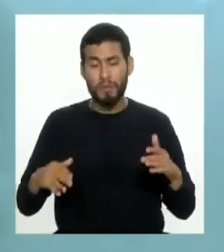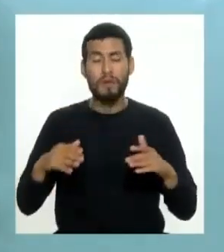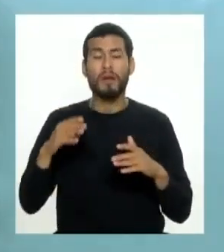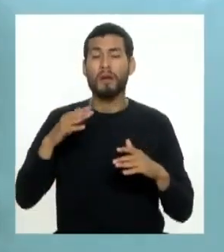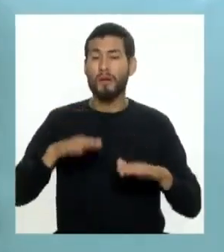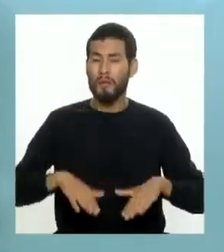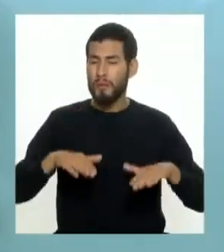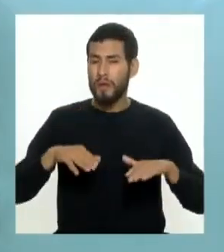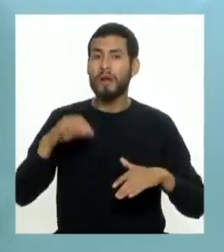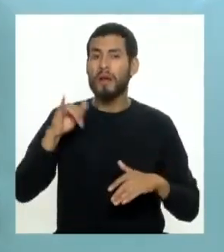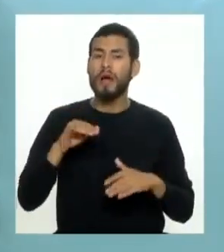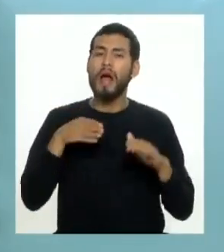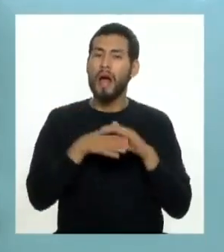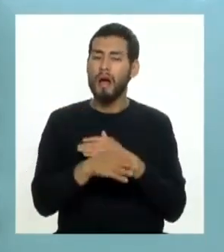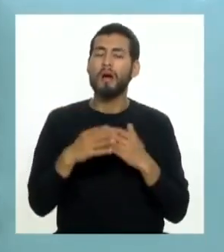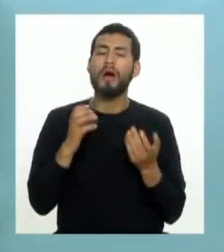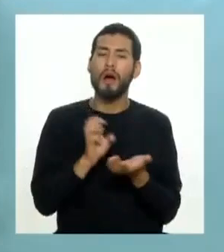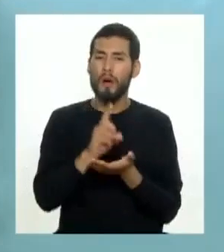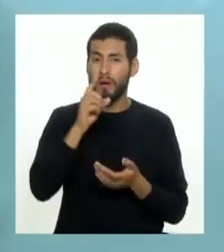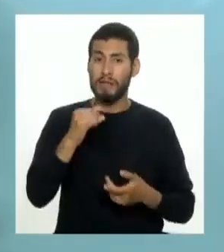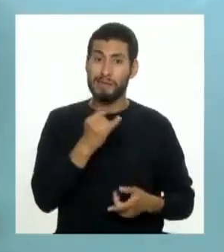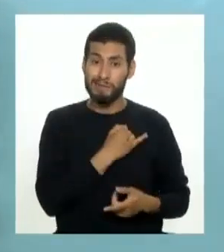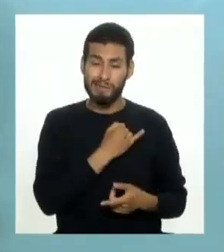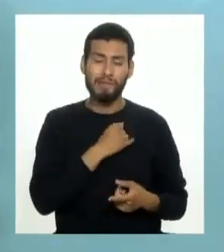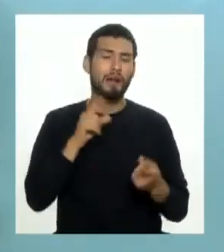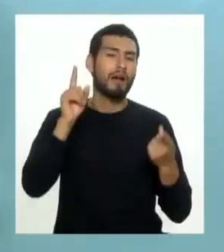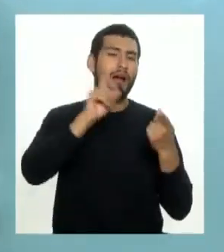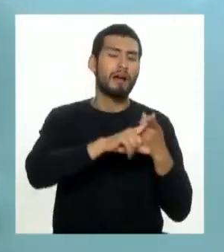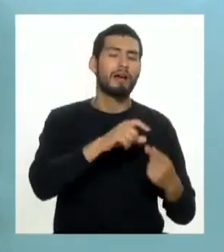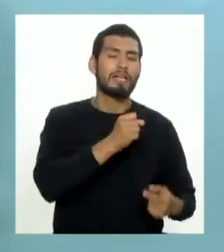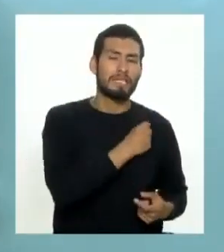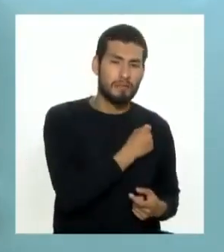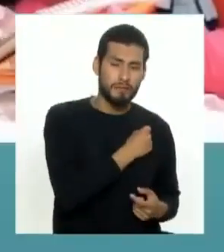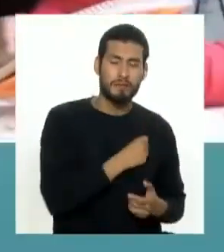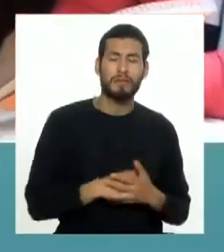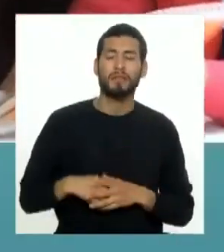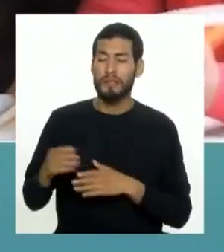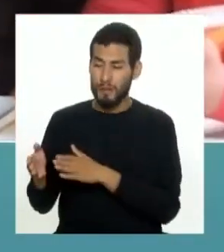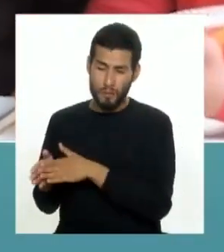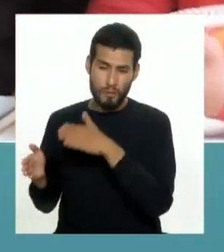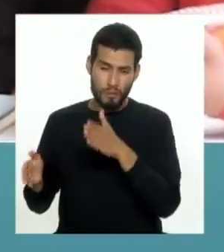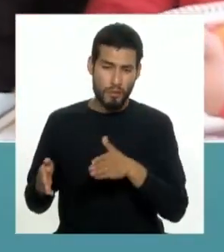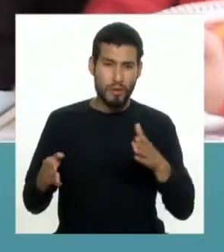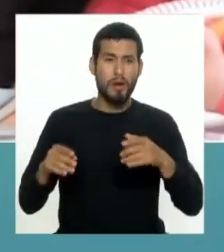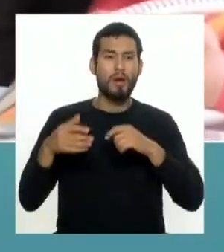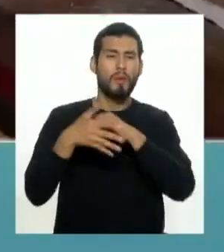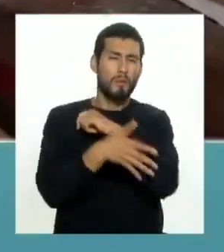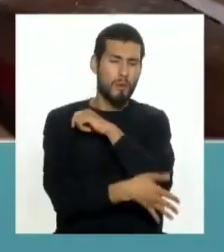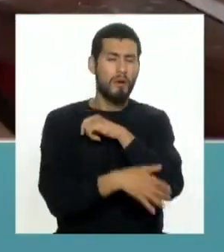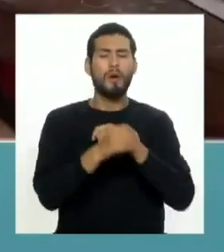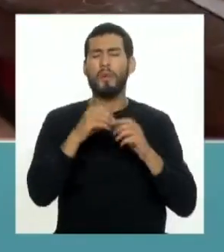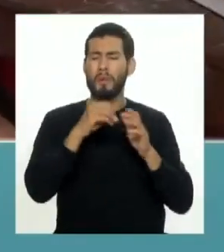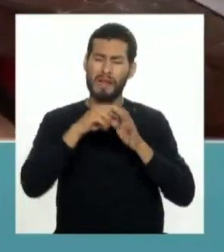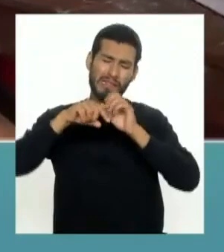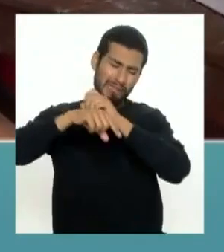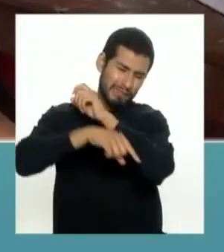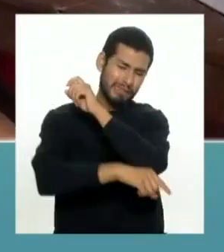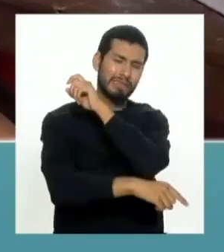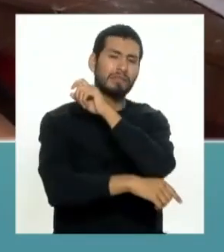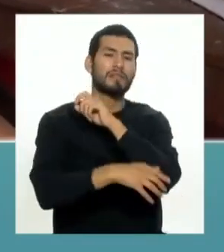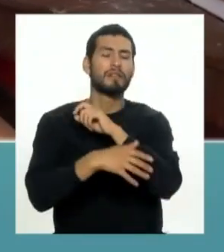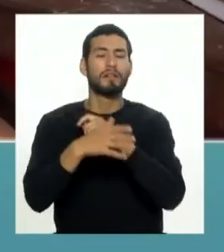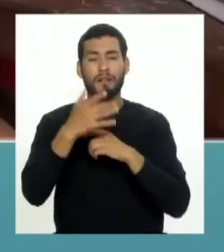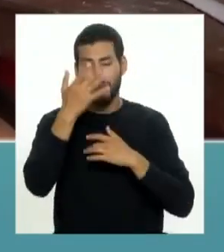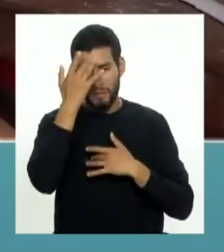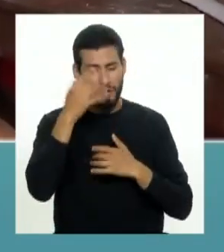y el acceso a educación desde inicial hasta secundaria de los hogares en pobreza pobreza extrema que son los más vulnerables y que queremos